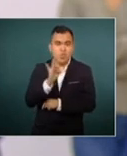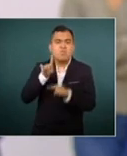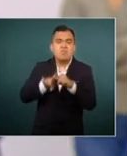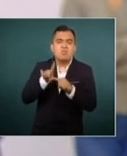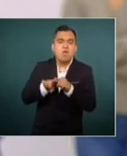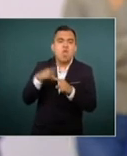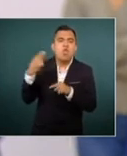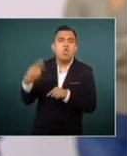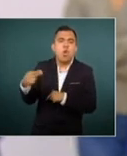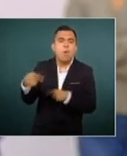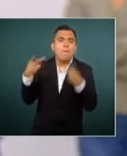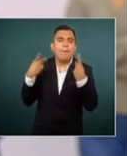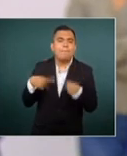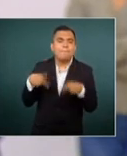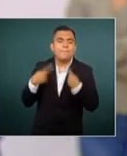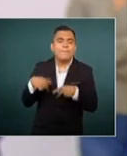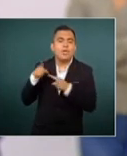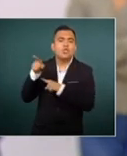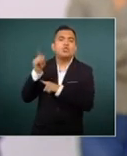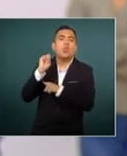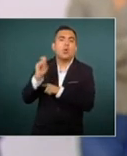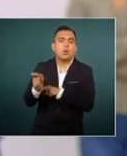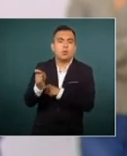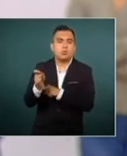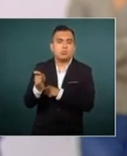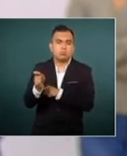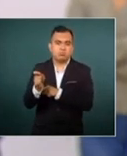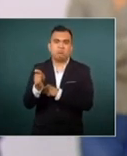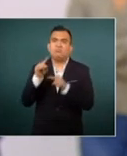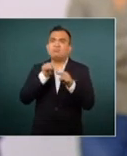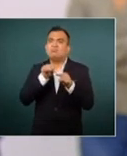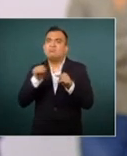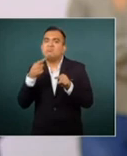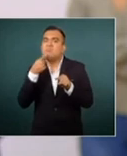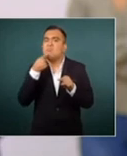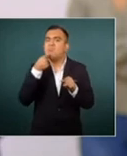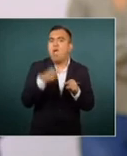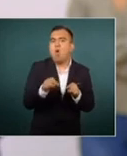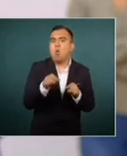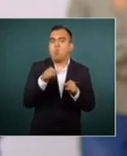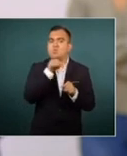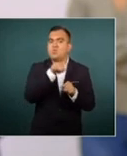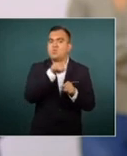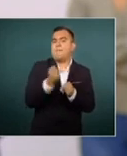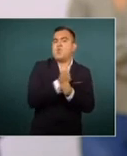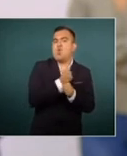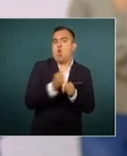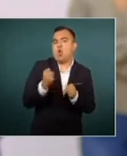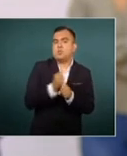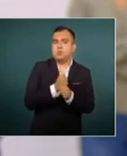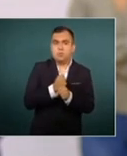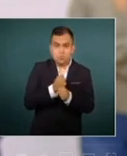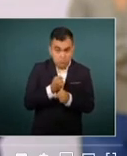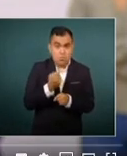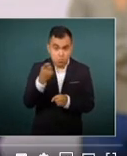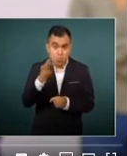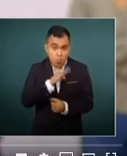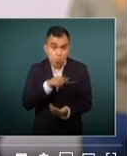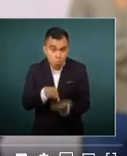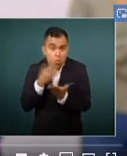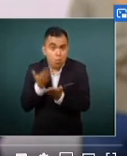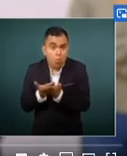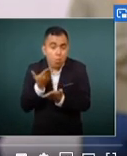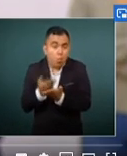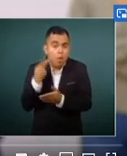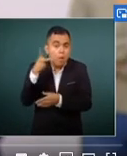de las personas que acusan de apostar por la violencia para mantener el poder y señalar con qué pruebas cuenta para sostener sus dichos?